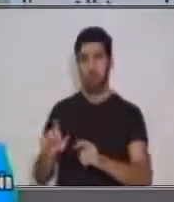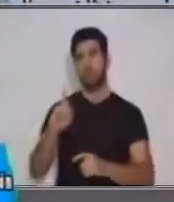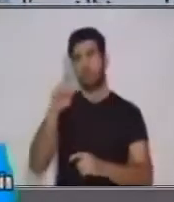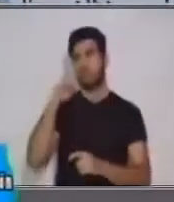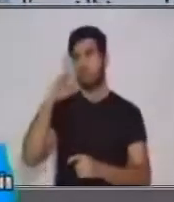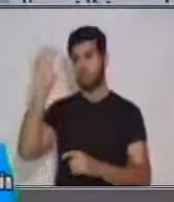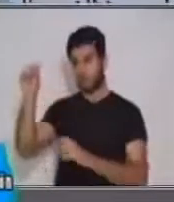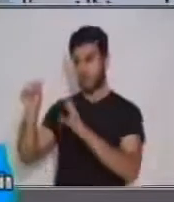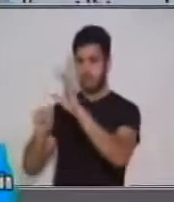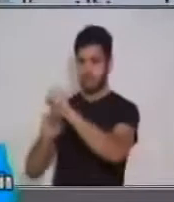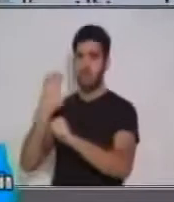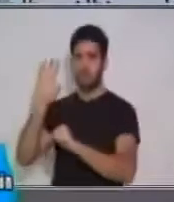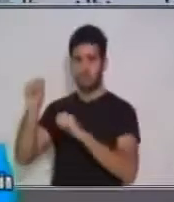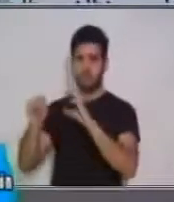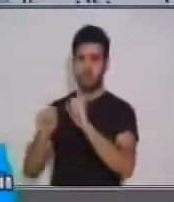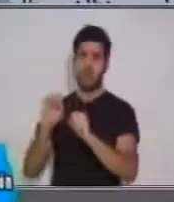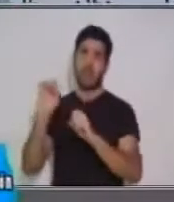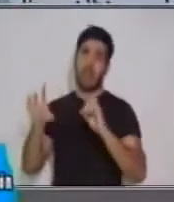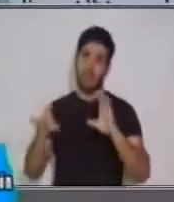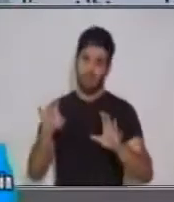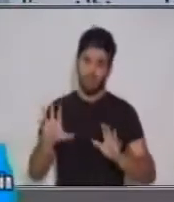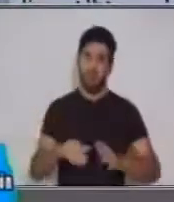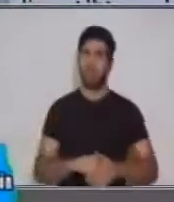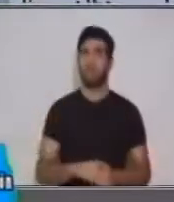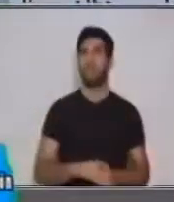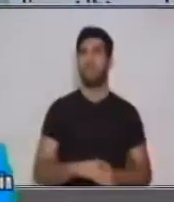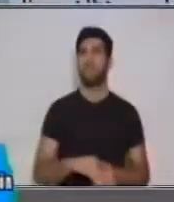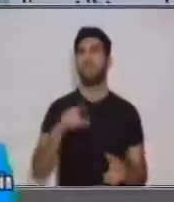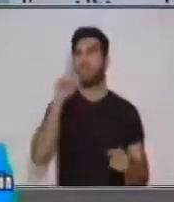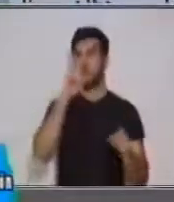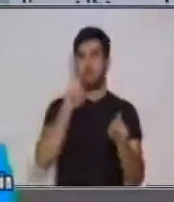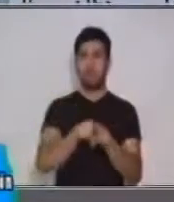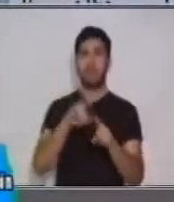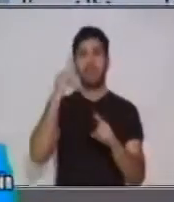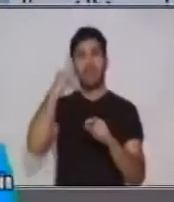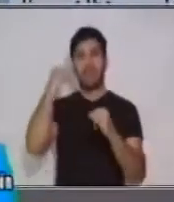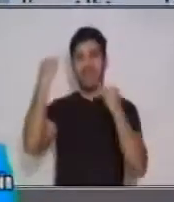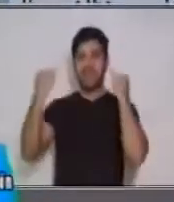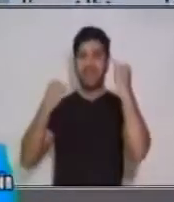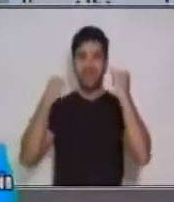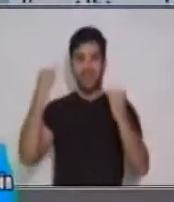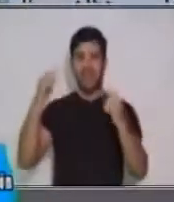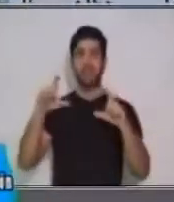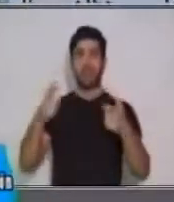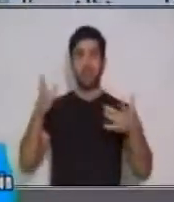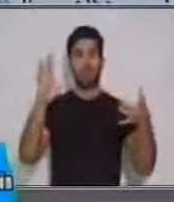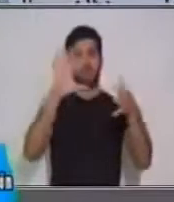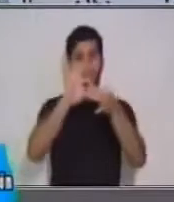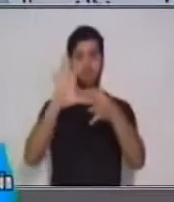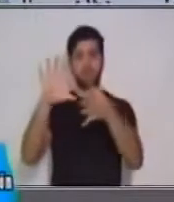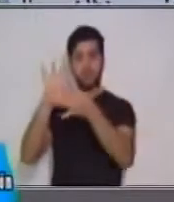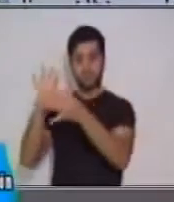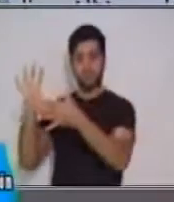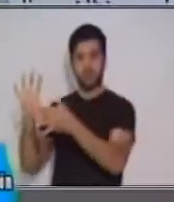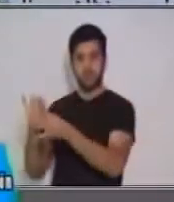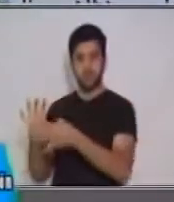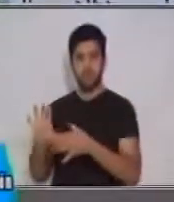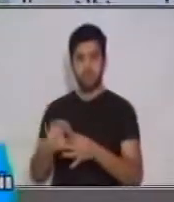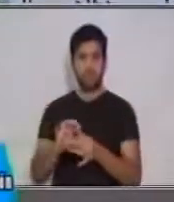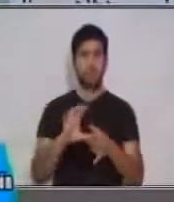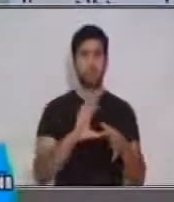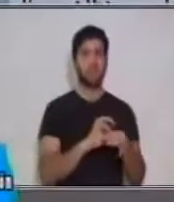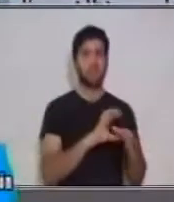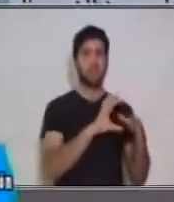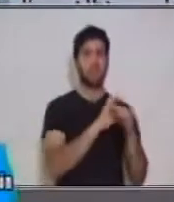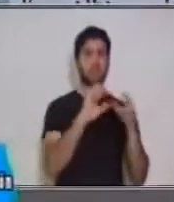en cuenta algunos pocos. Las ideas encadenadas. Es un listado con los temas y subtemas sobre los que se va a